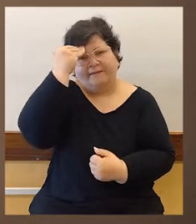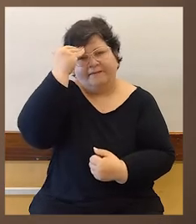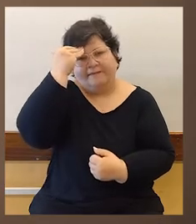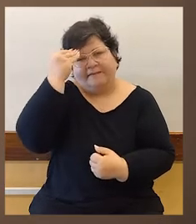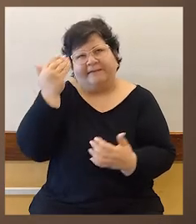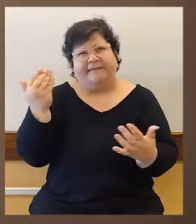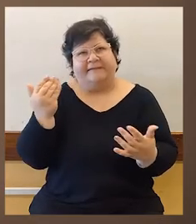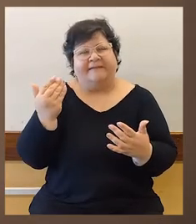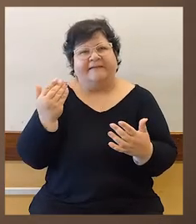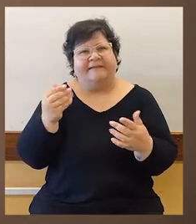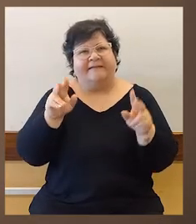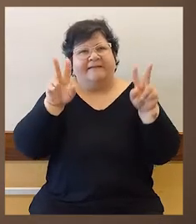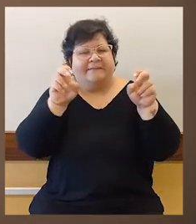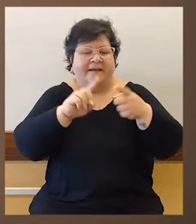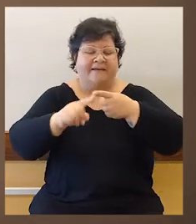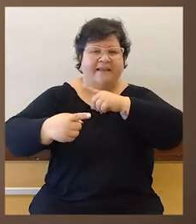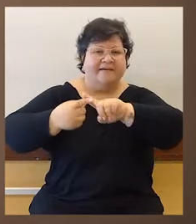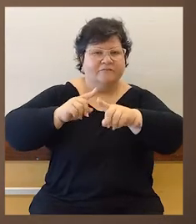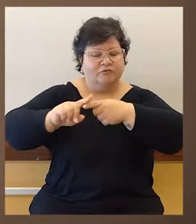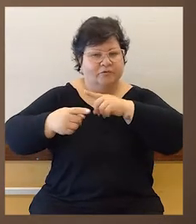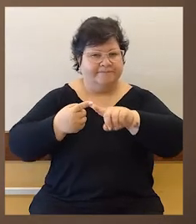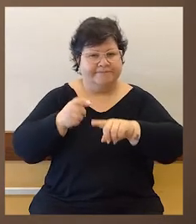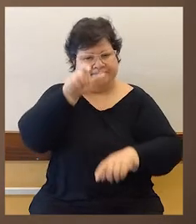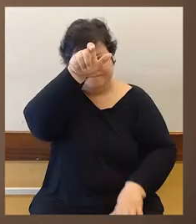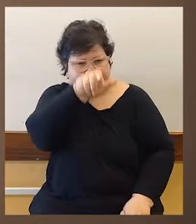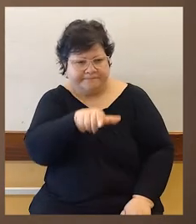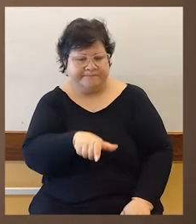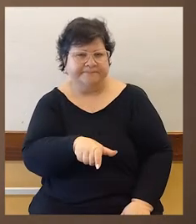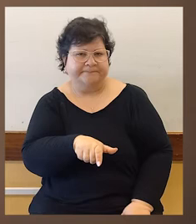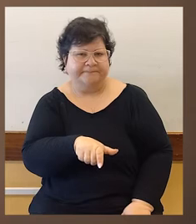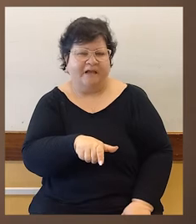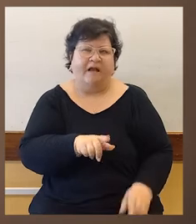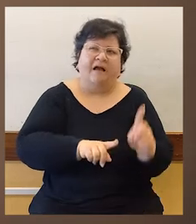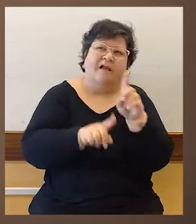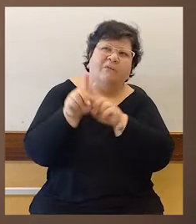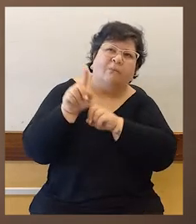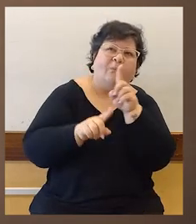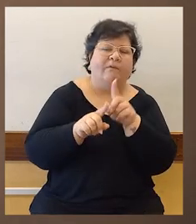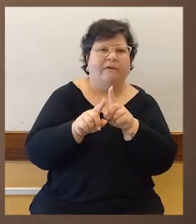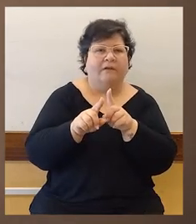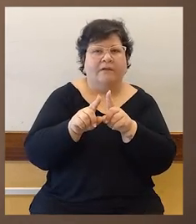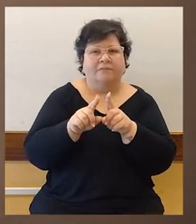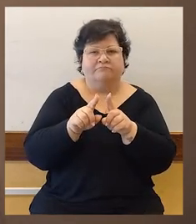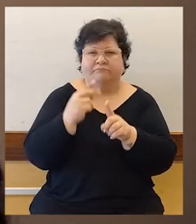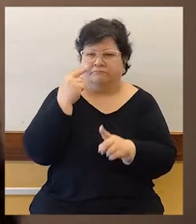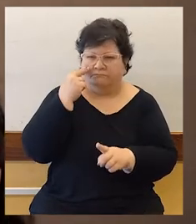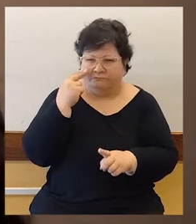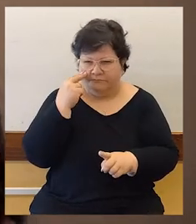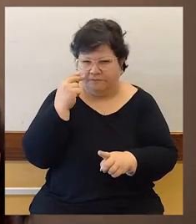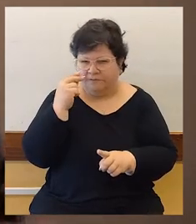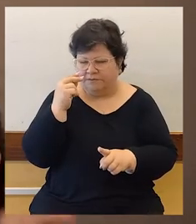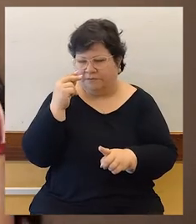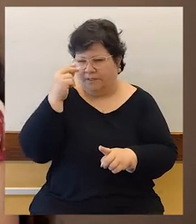relaciones, ¿no? Cuando el sujeto tiene alguna distorsión, las personas tenemos alguna distorsión en esa